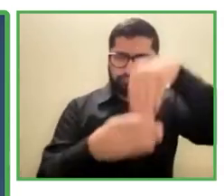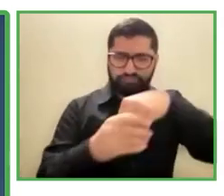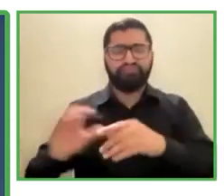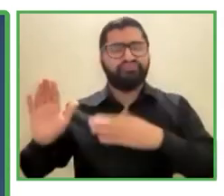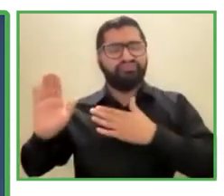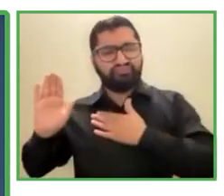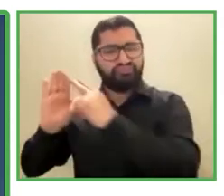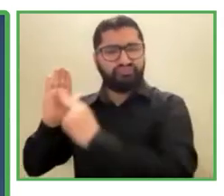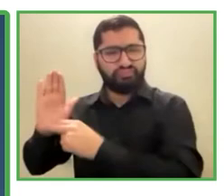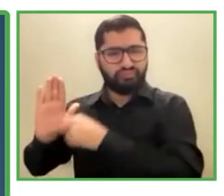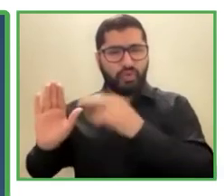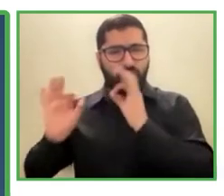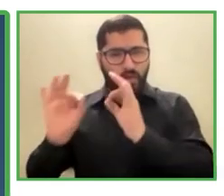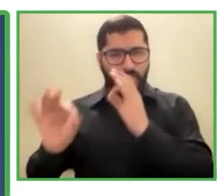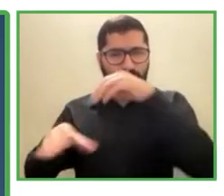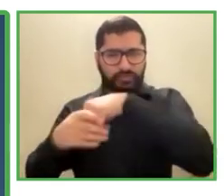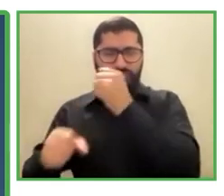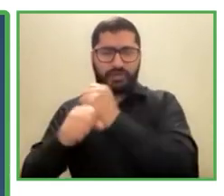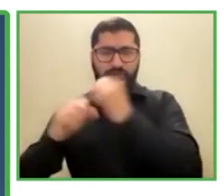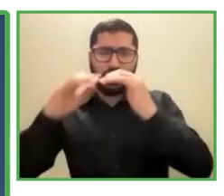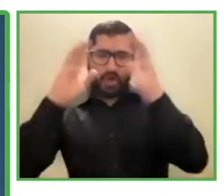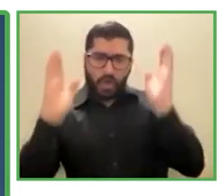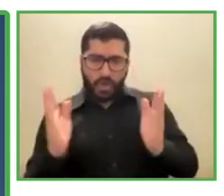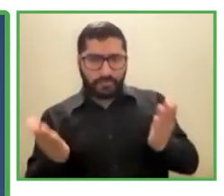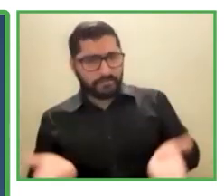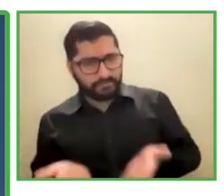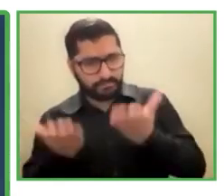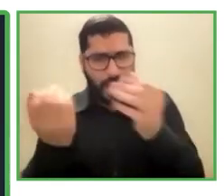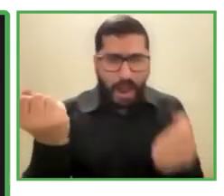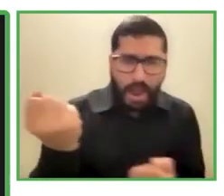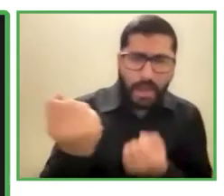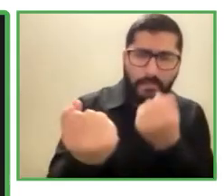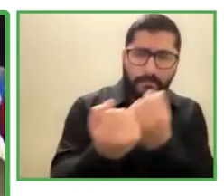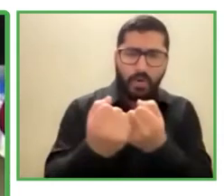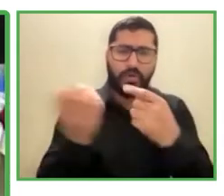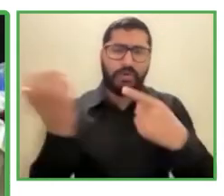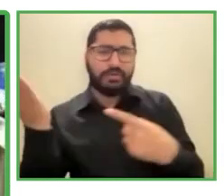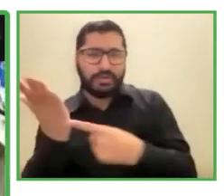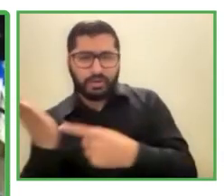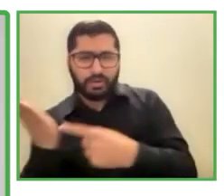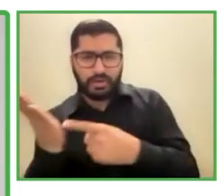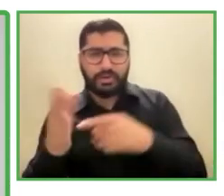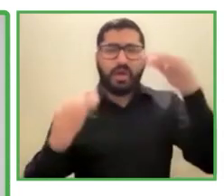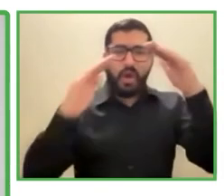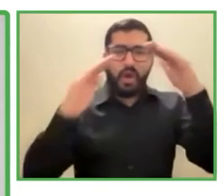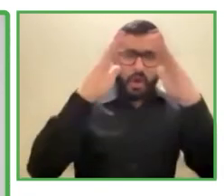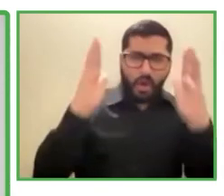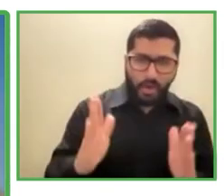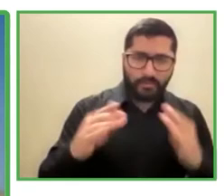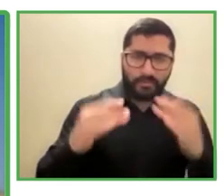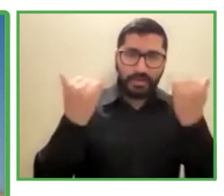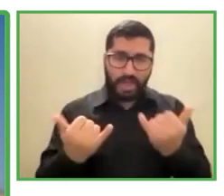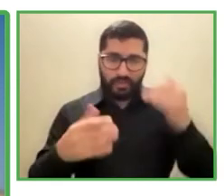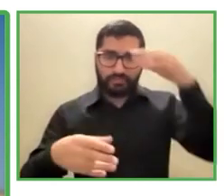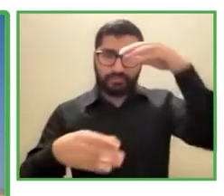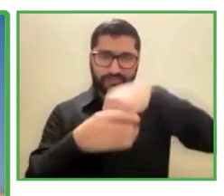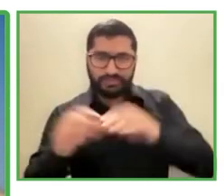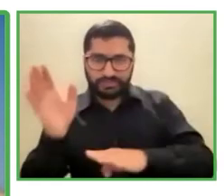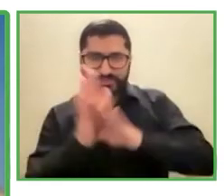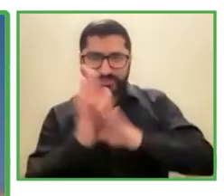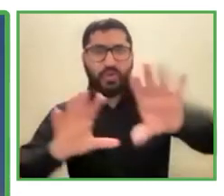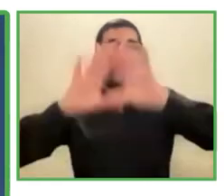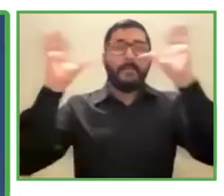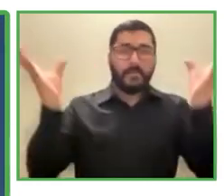la tecnología y en el Internet para desarrollar la economía global y hoy día 90% de nuestro equipo son